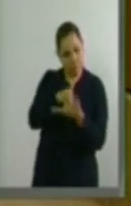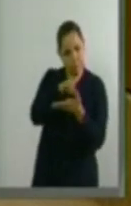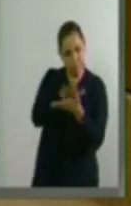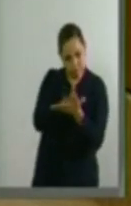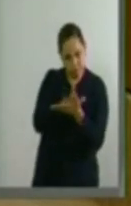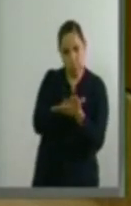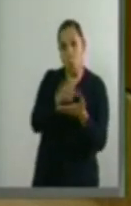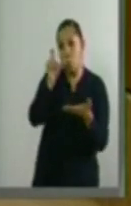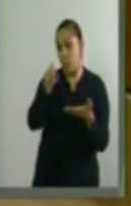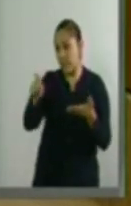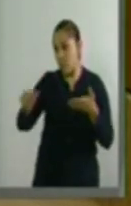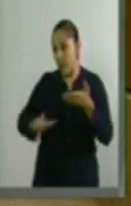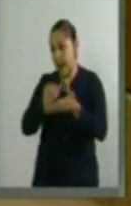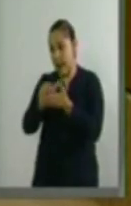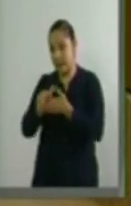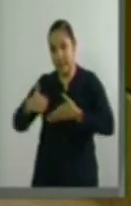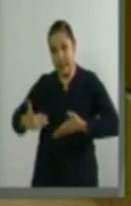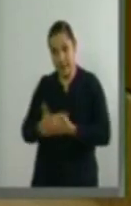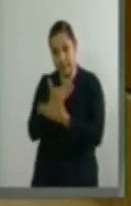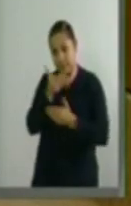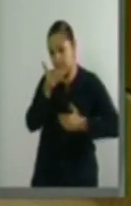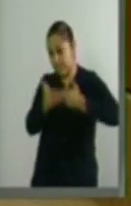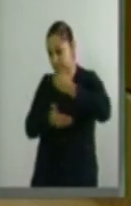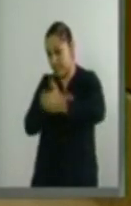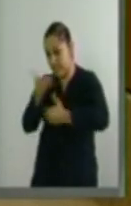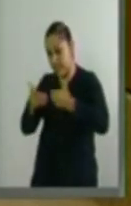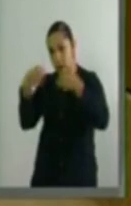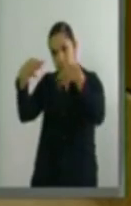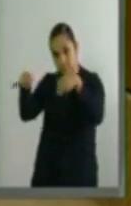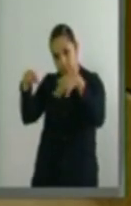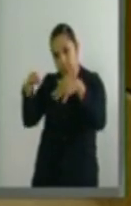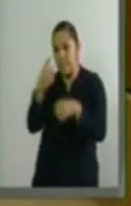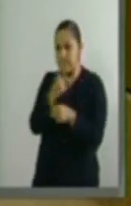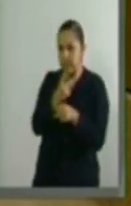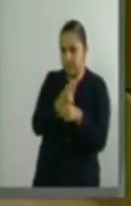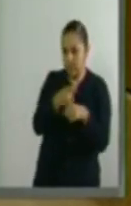acta de nacimiento primigenia. Es cuanto, señora Presidenta.